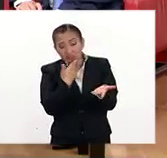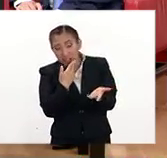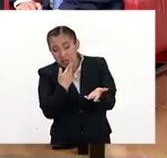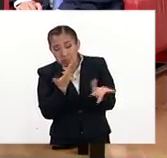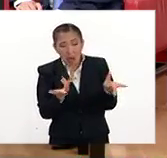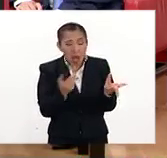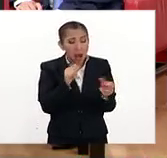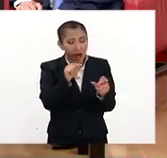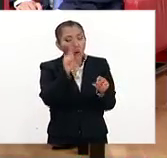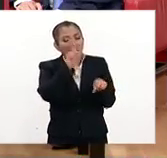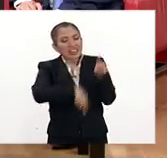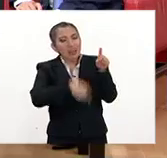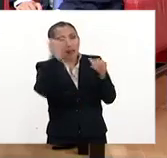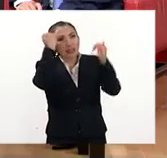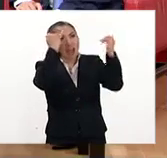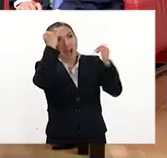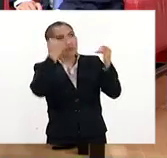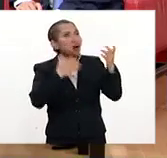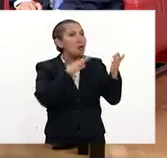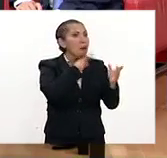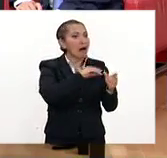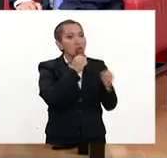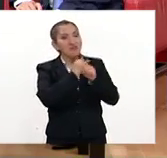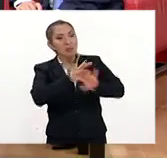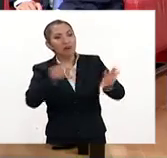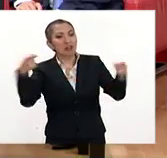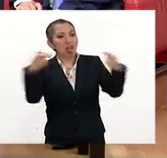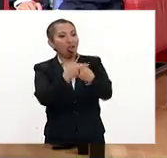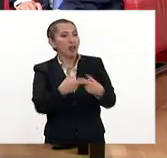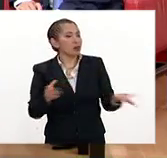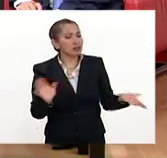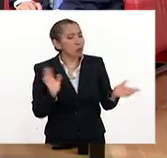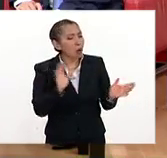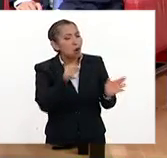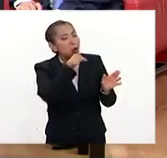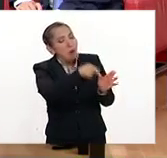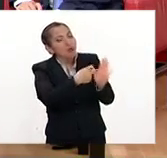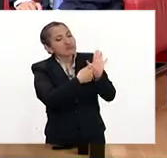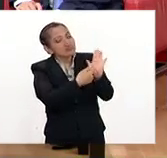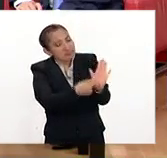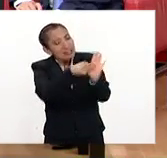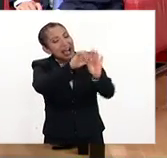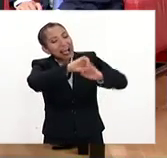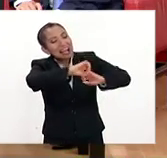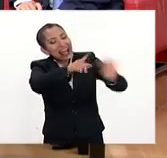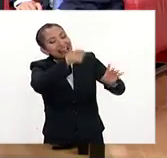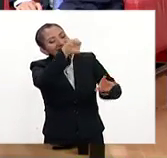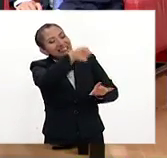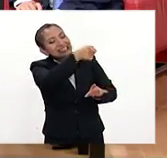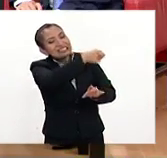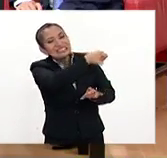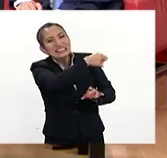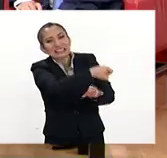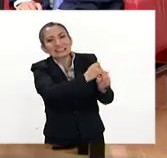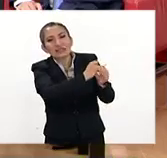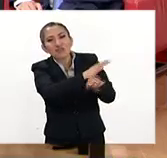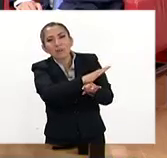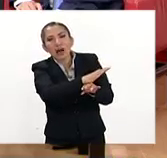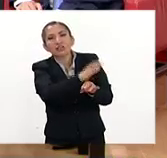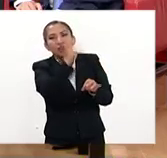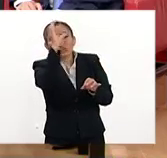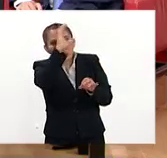Realmente, entonces, es quitar mitos o dar información y justamente aclarar, ¿no? Con información